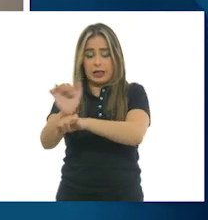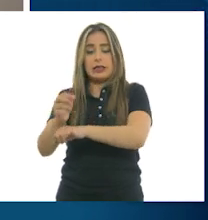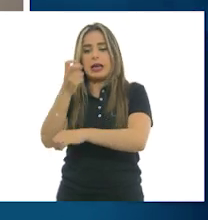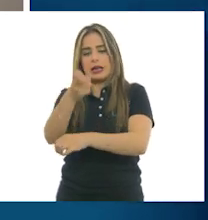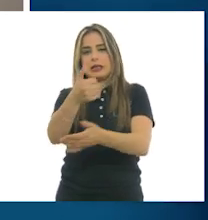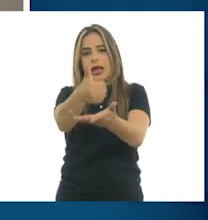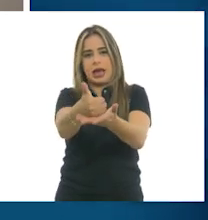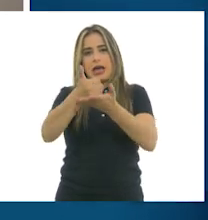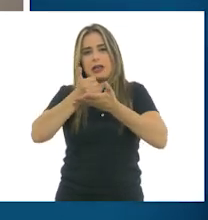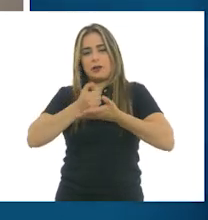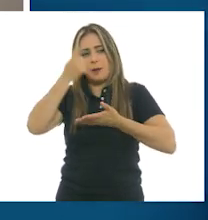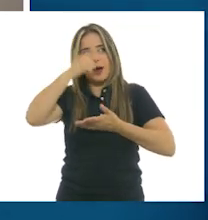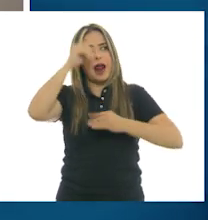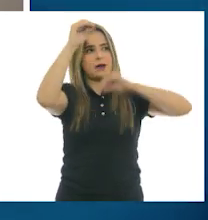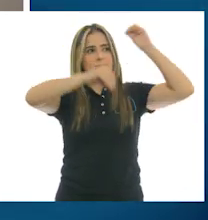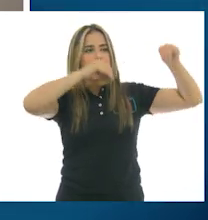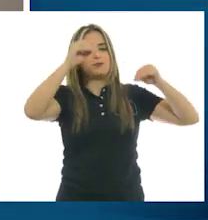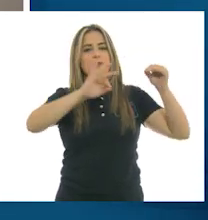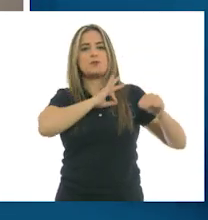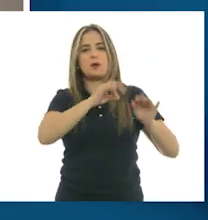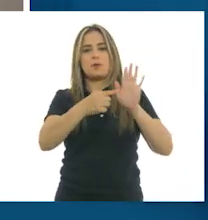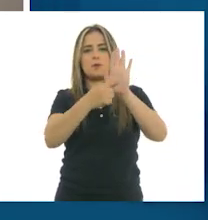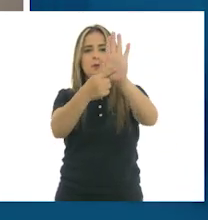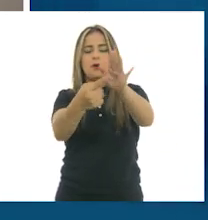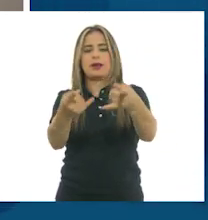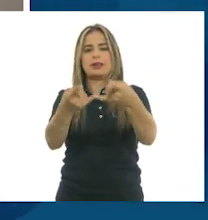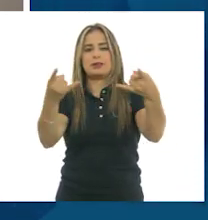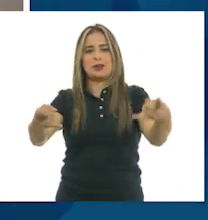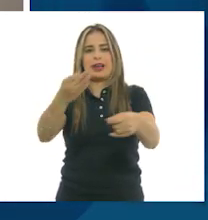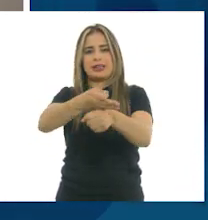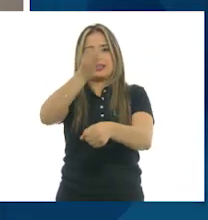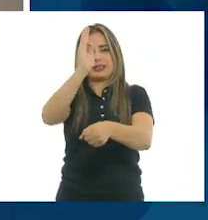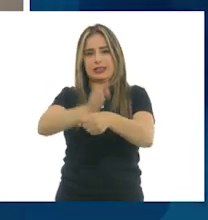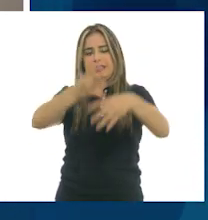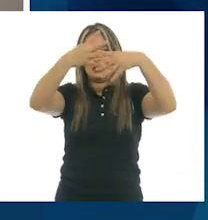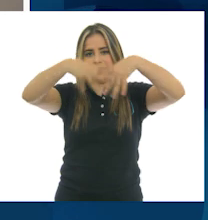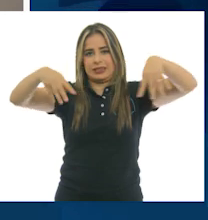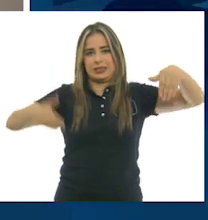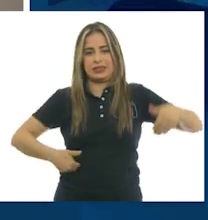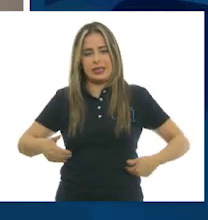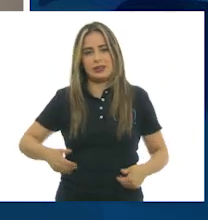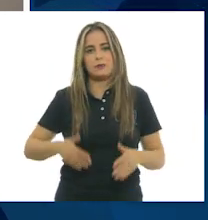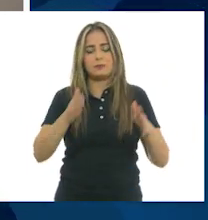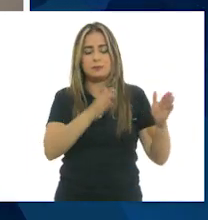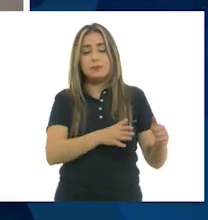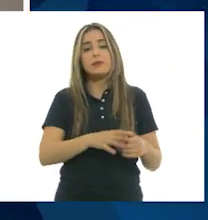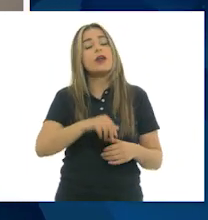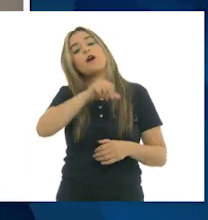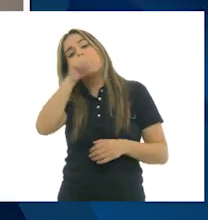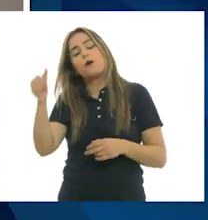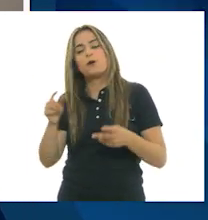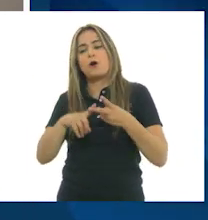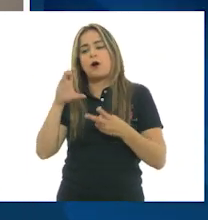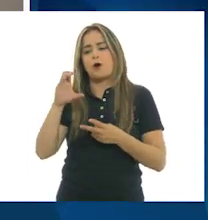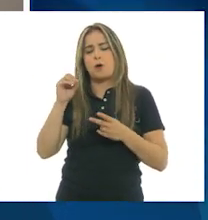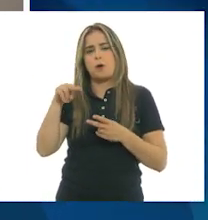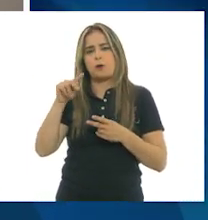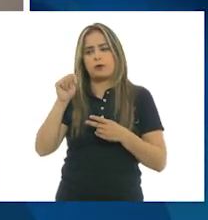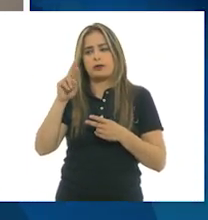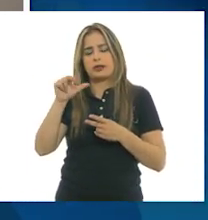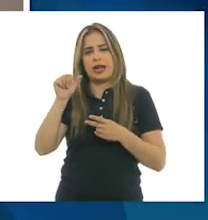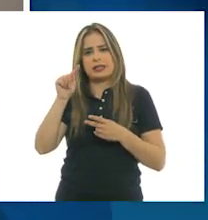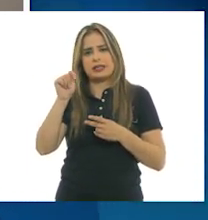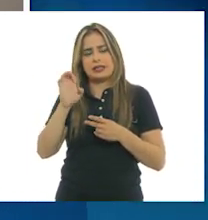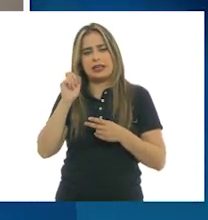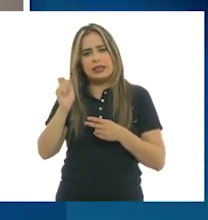y generar comedia. Y con respecto al contraste, busco siempre que haya contraste en una